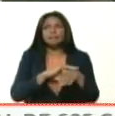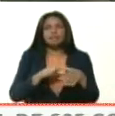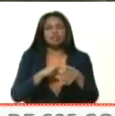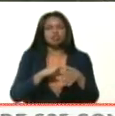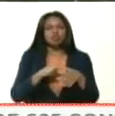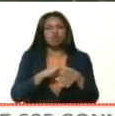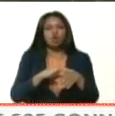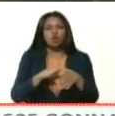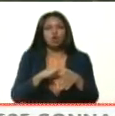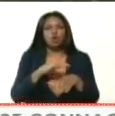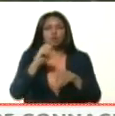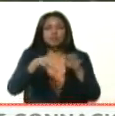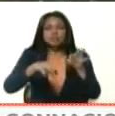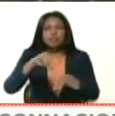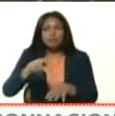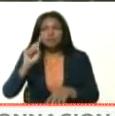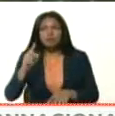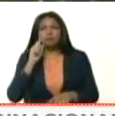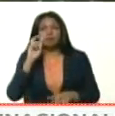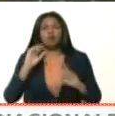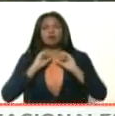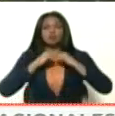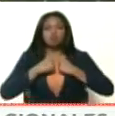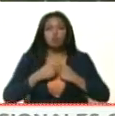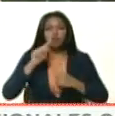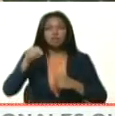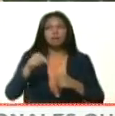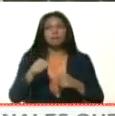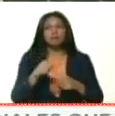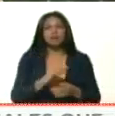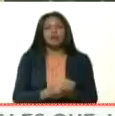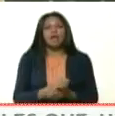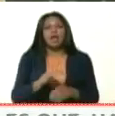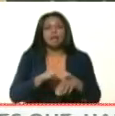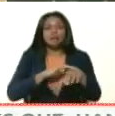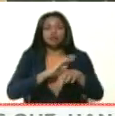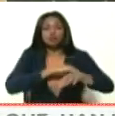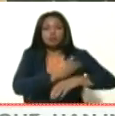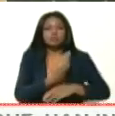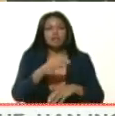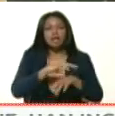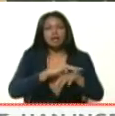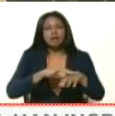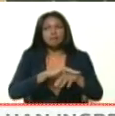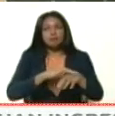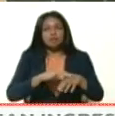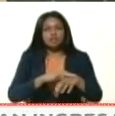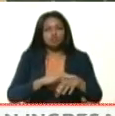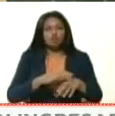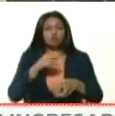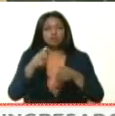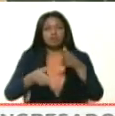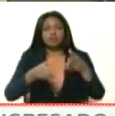veo a Aristóbulo también, a Trumpís, yo siempre digo que los libros hablan.